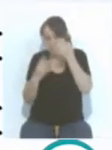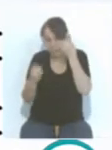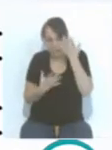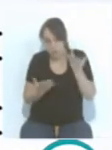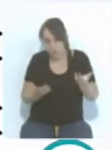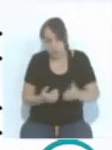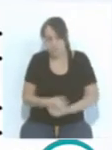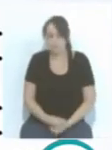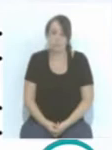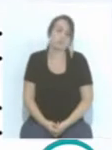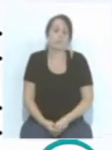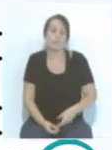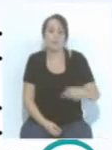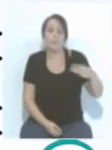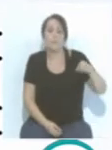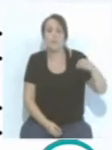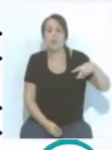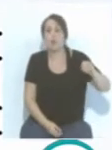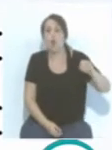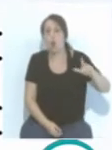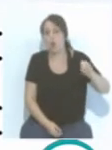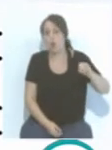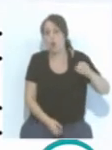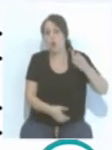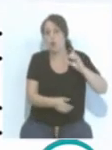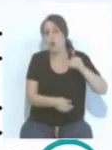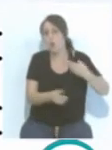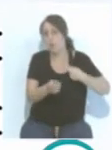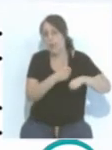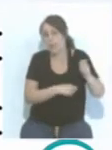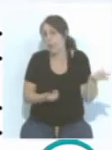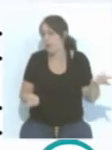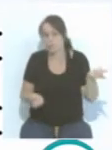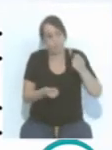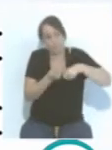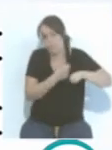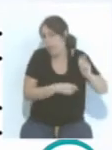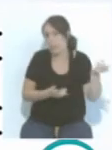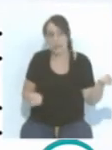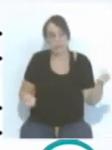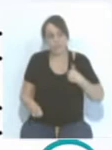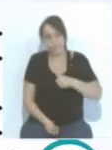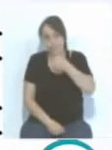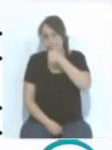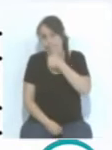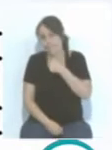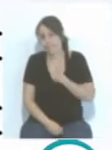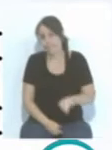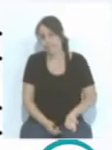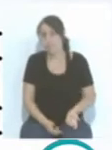obviamente Manolo mañana vende el club y mañana vende el club. Es totalmente libre de hacer esa situación. Por lo tanto, tampoco puede estar